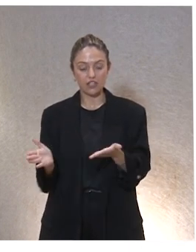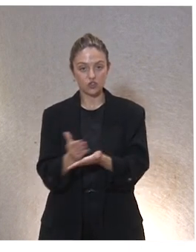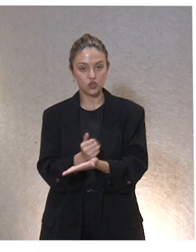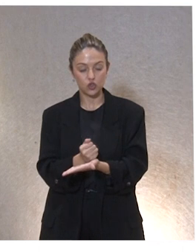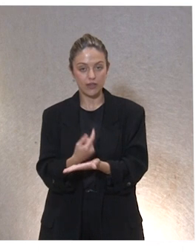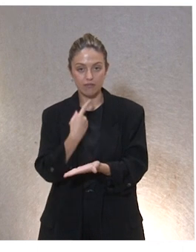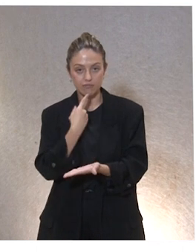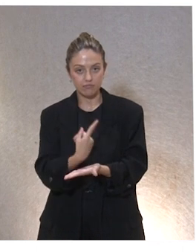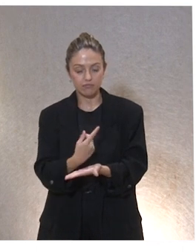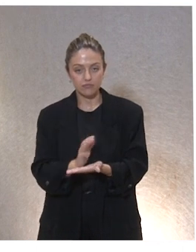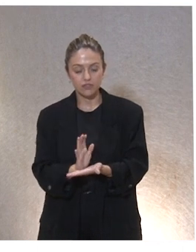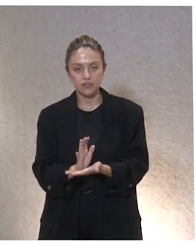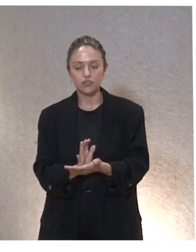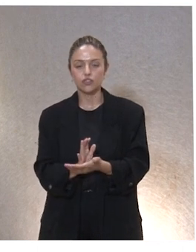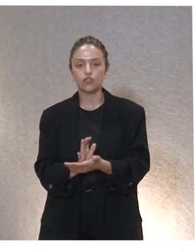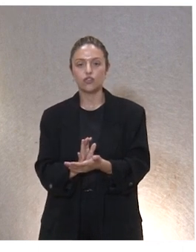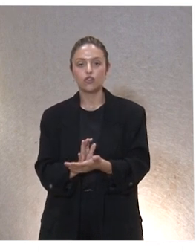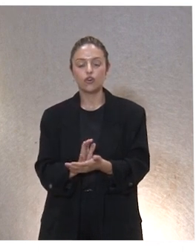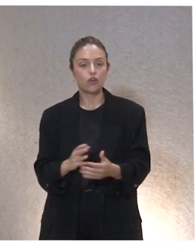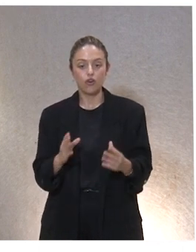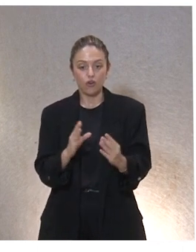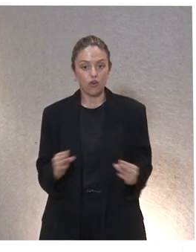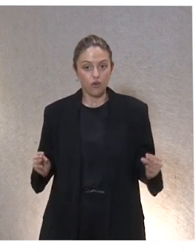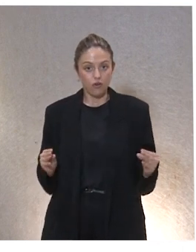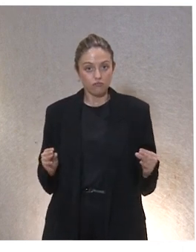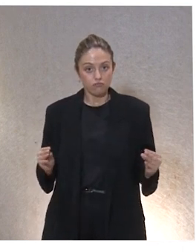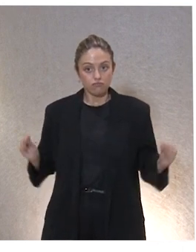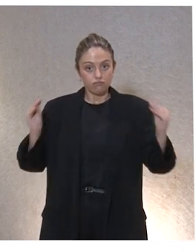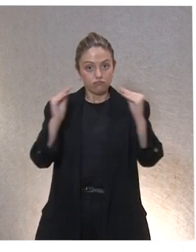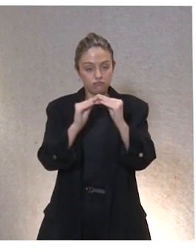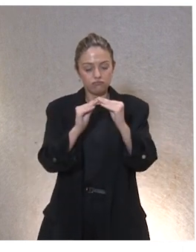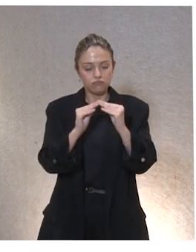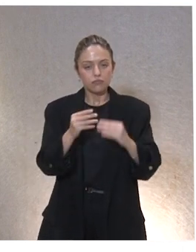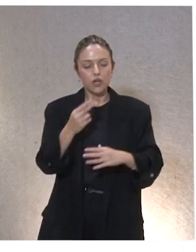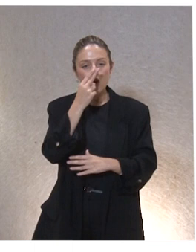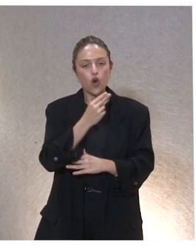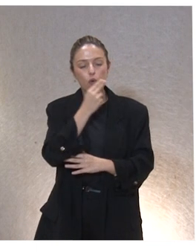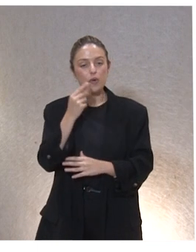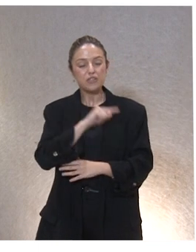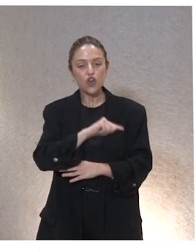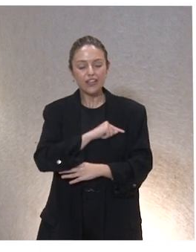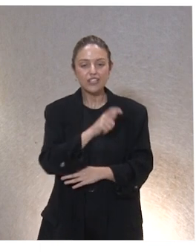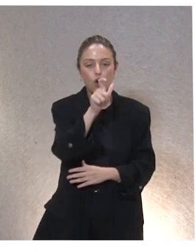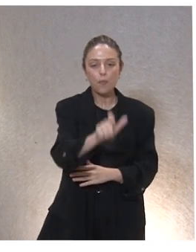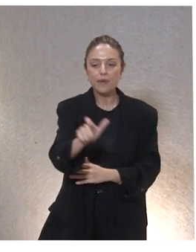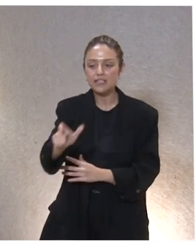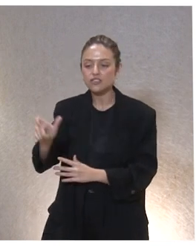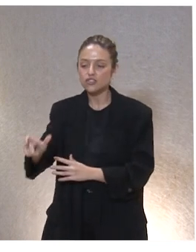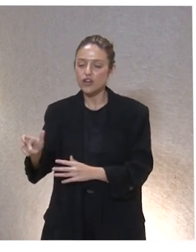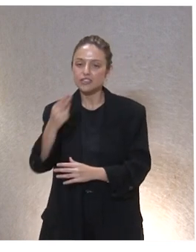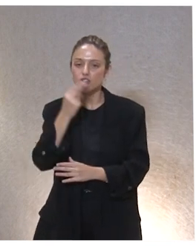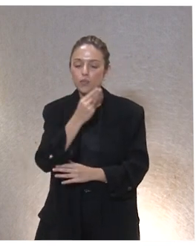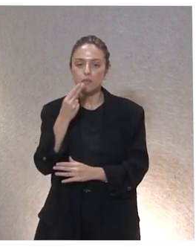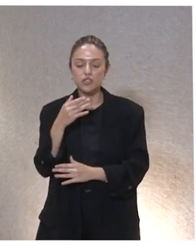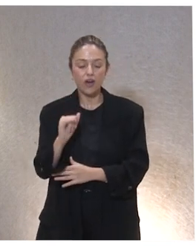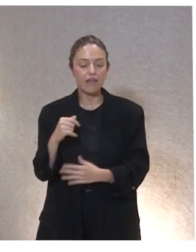no nos pusimos de acuerdo pero como si lo hubiéramos hecho es un compromiso ético con las personas pero desde la práctica desde el